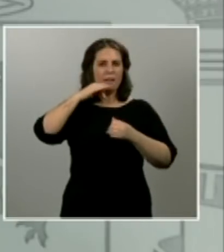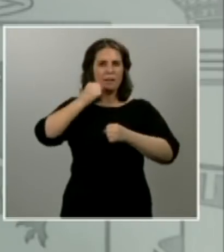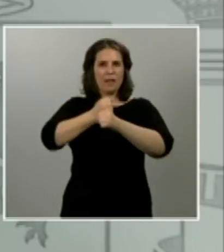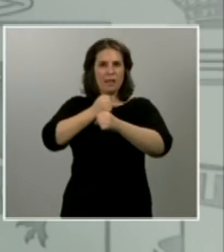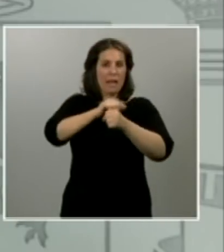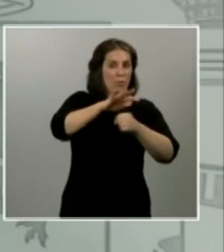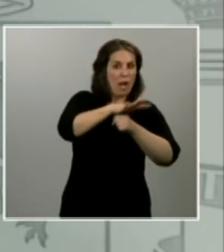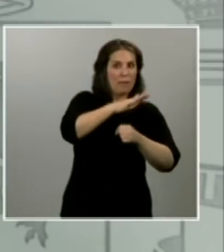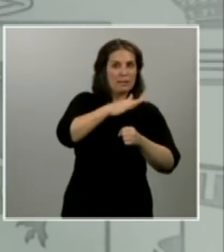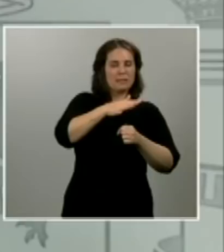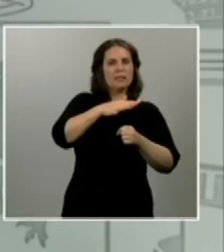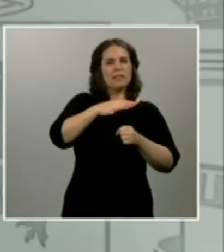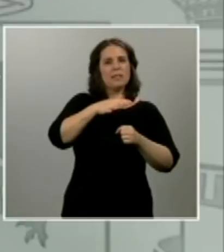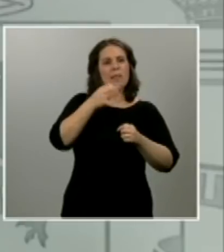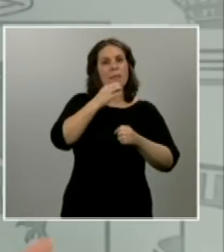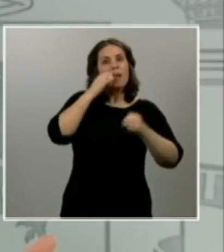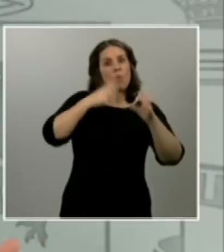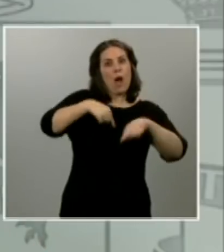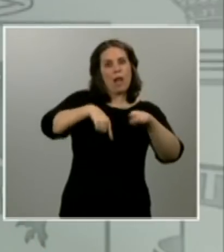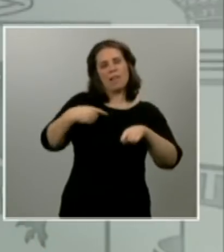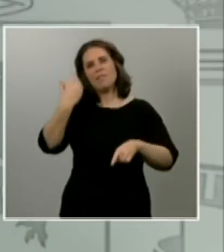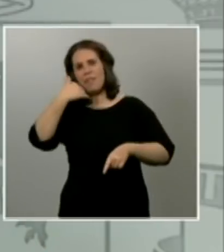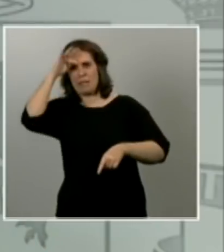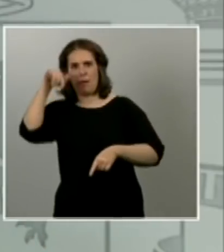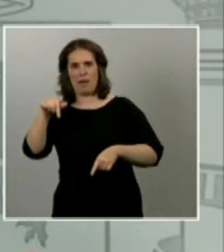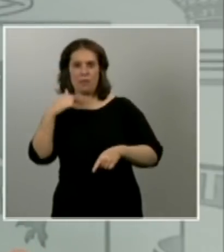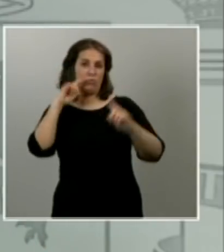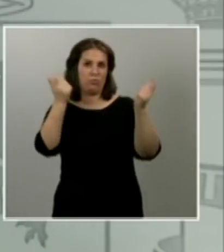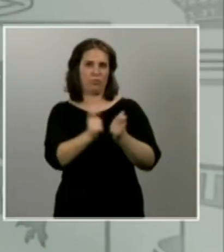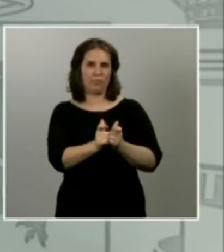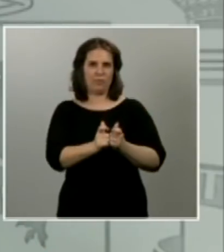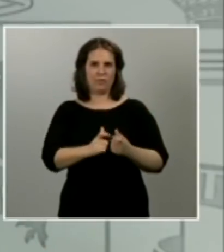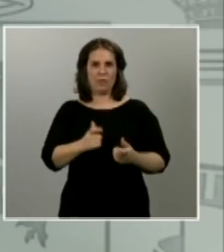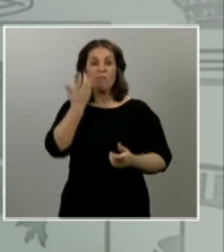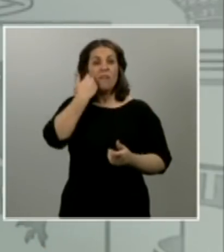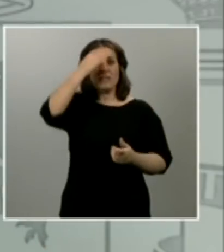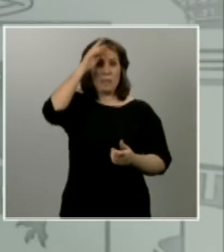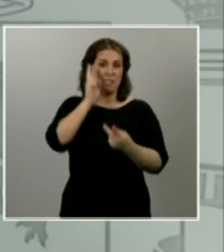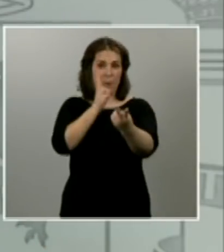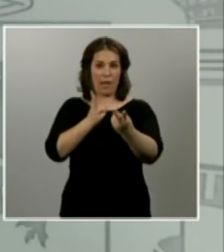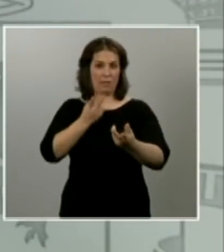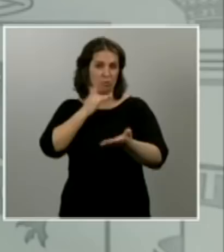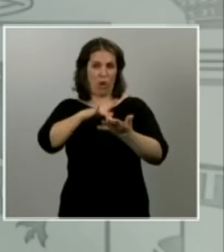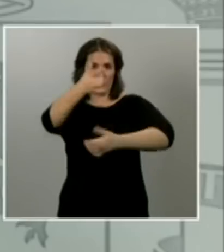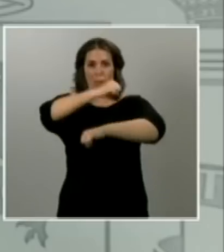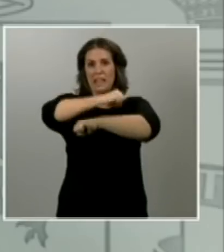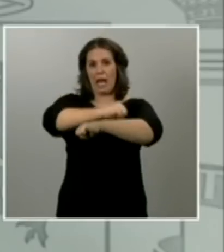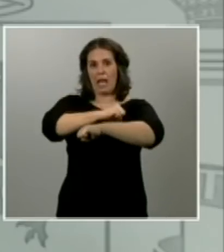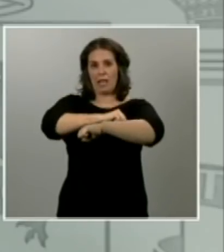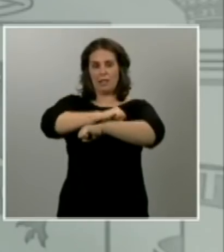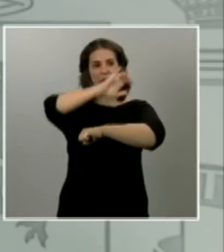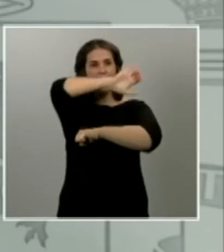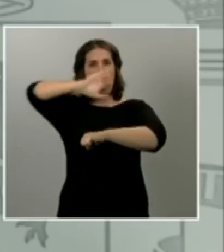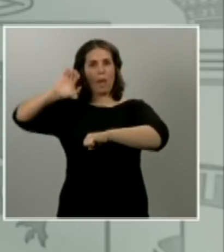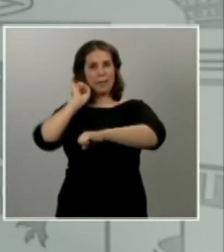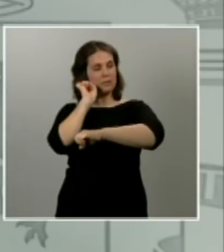verdad que durante los días laborables prácticamente y lo vemos en nuestros hogares cuando asomamos nos asomamos a nuestra realidad